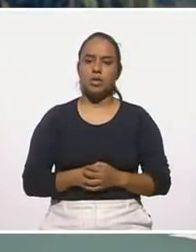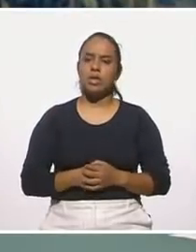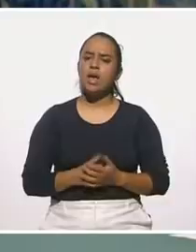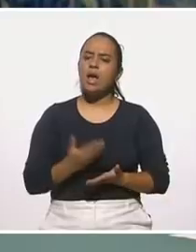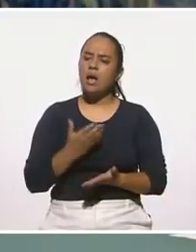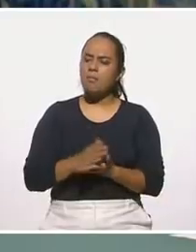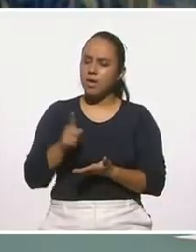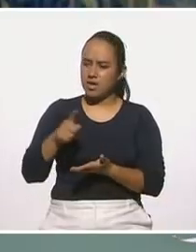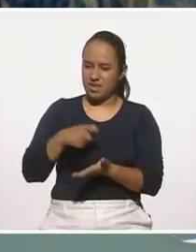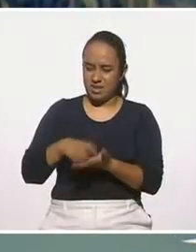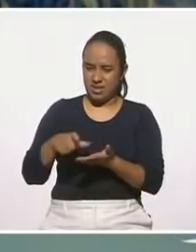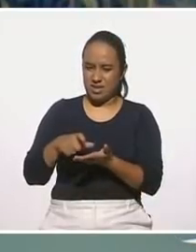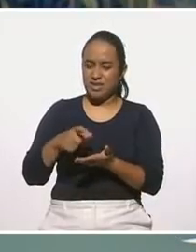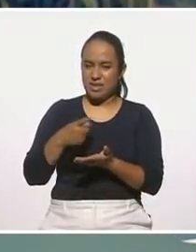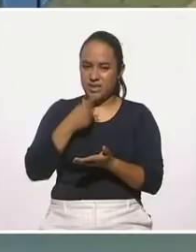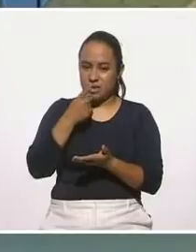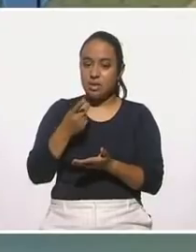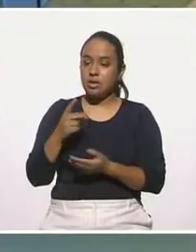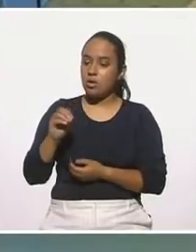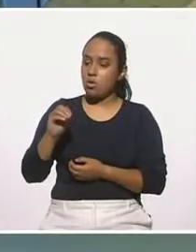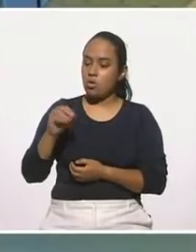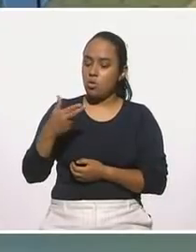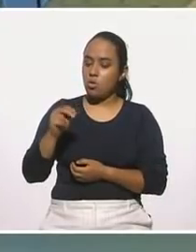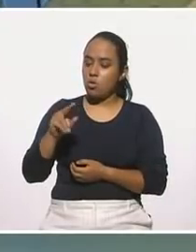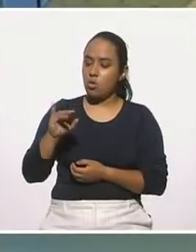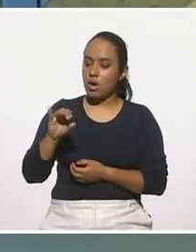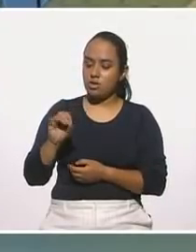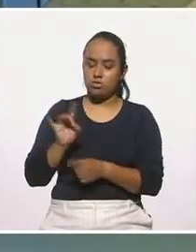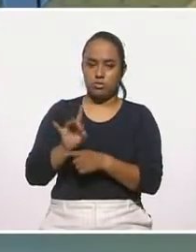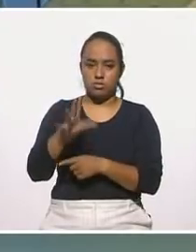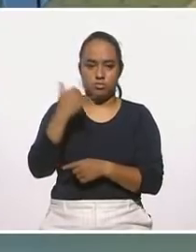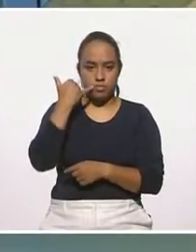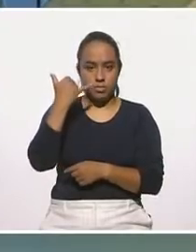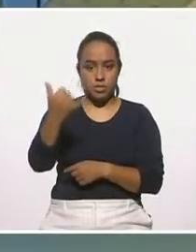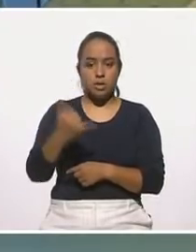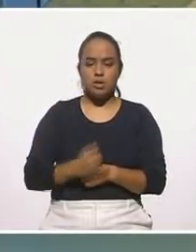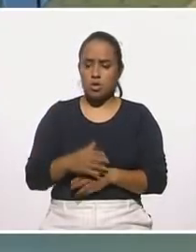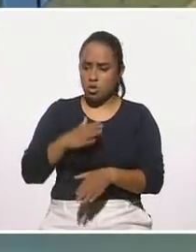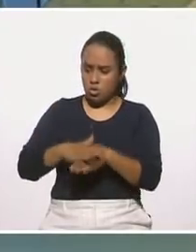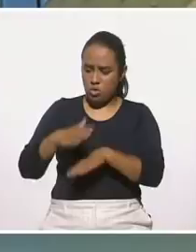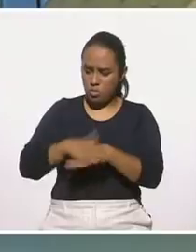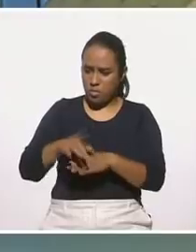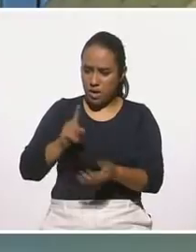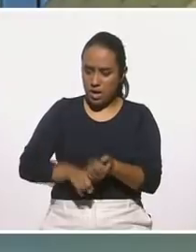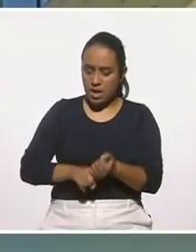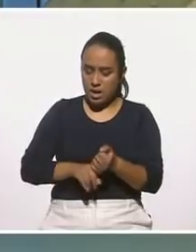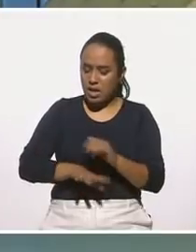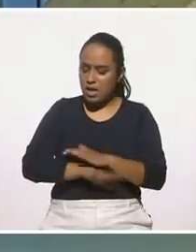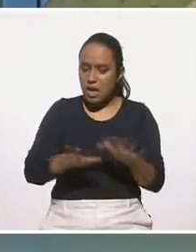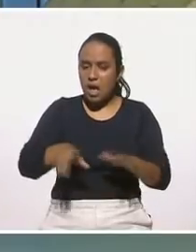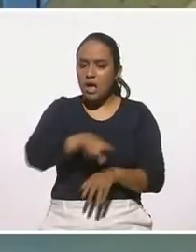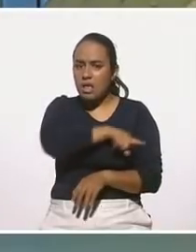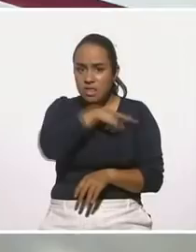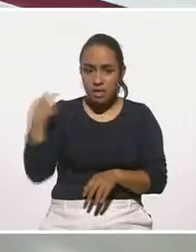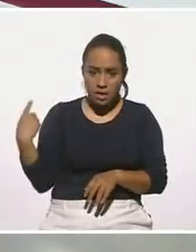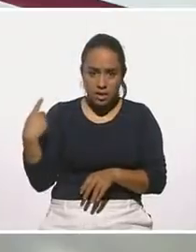de consumo, nos llegó una llamada de Horacio Soto que nos pregunta si el nopal deshidratado caduca y si